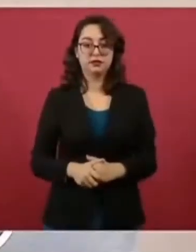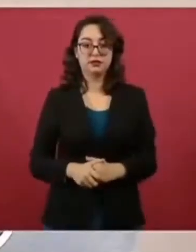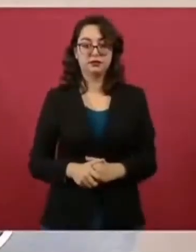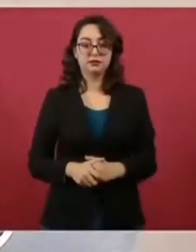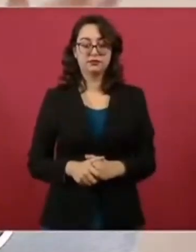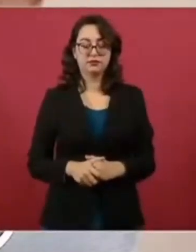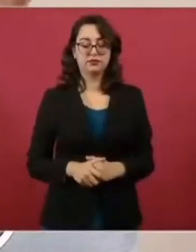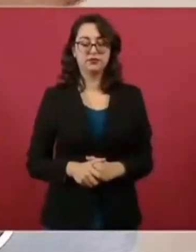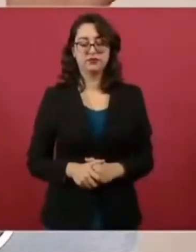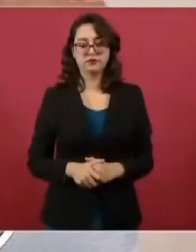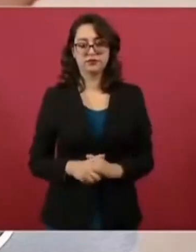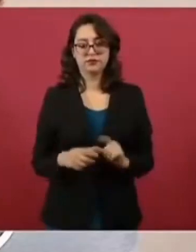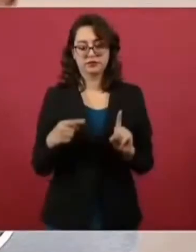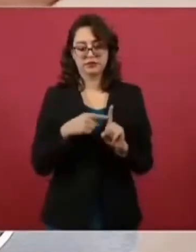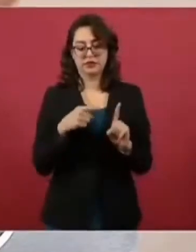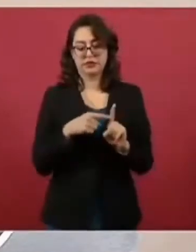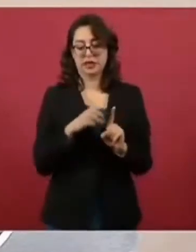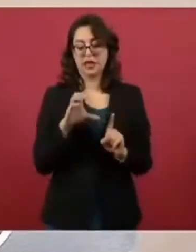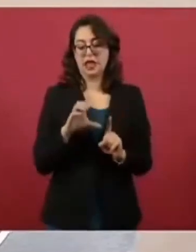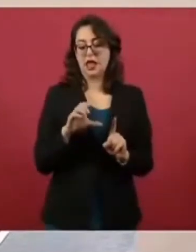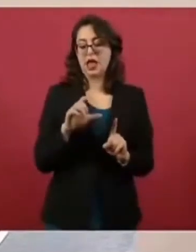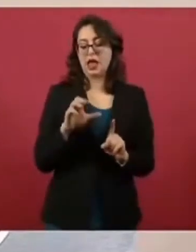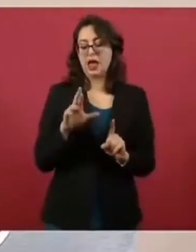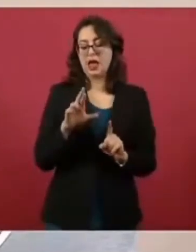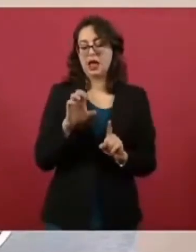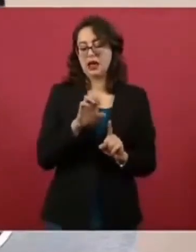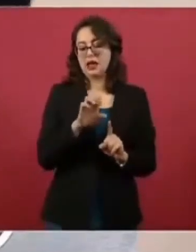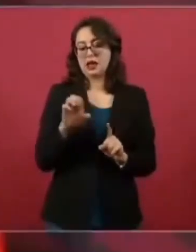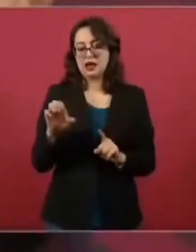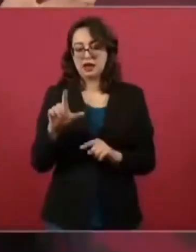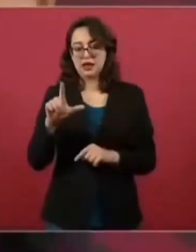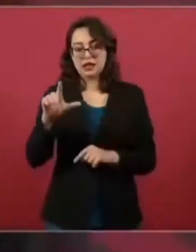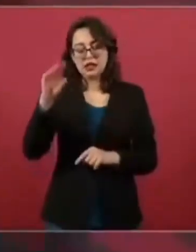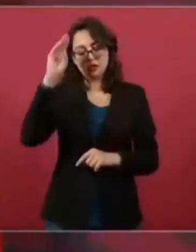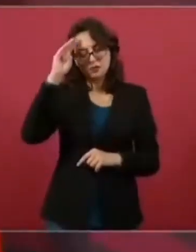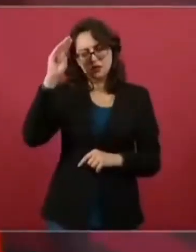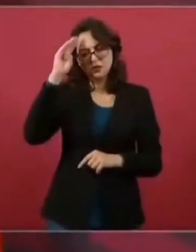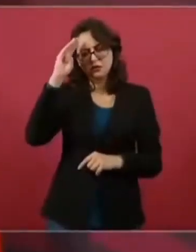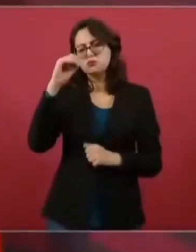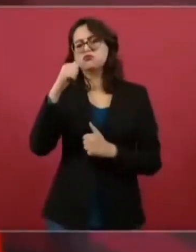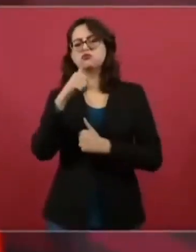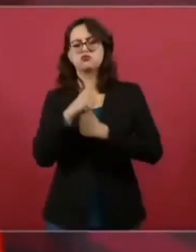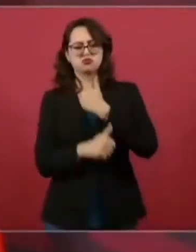Él pensaba de que iba a ser el elegido